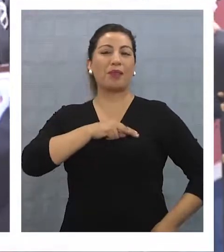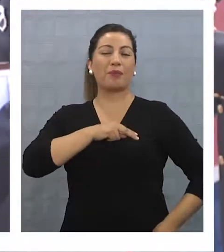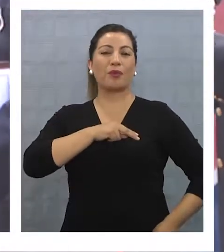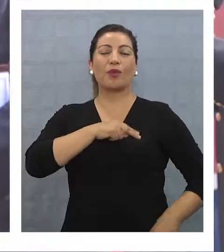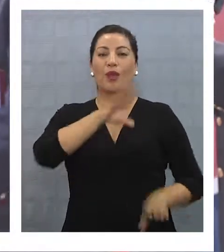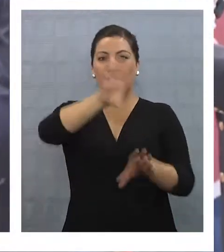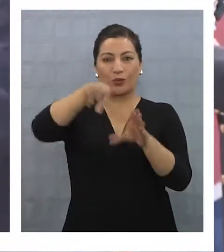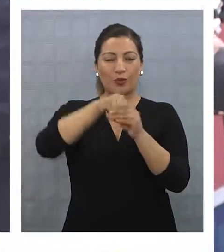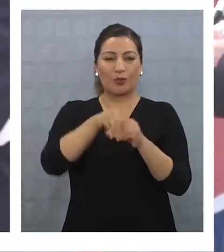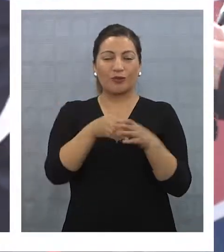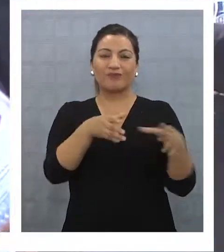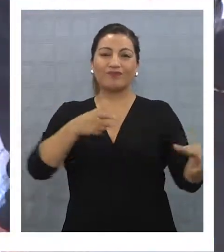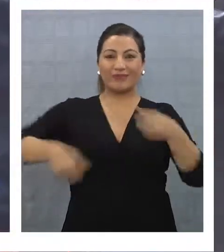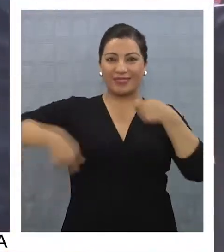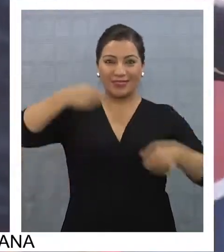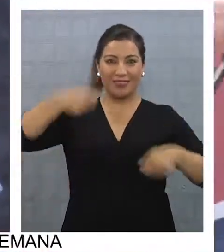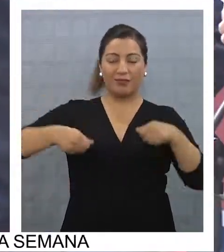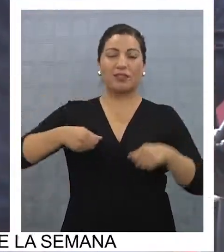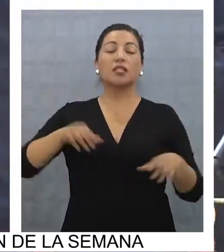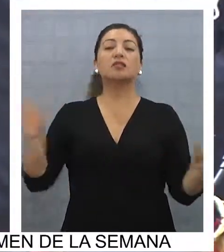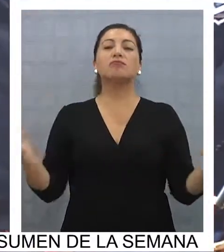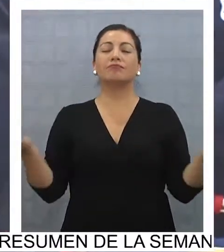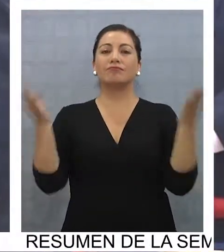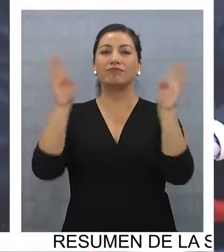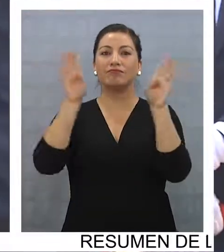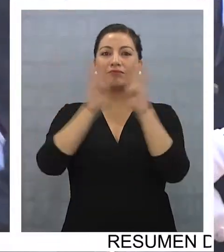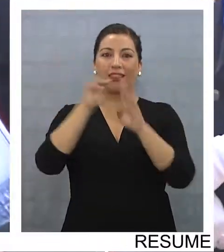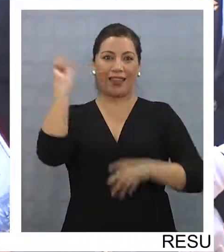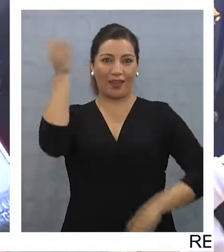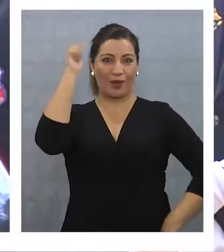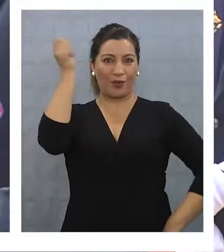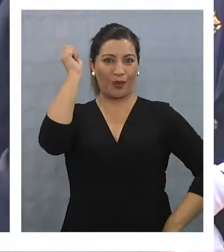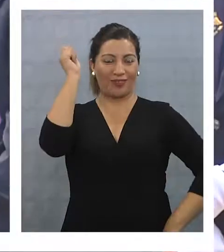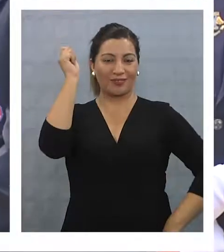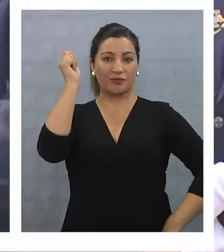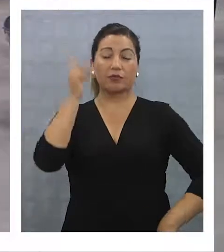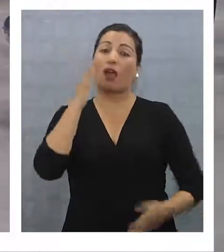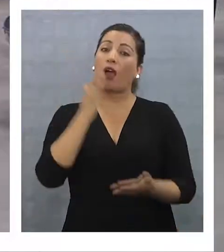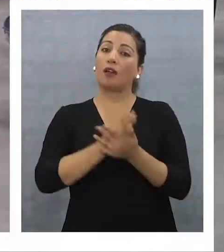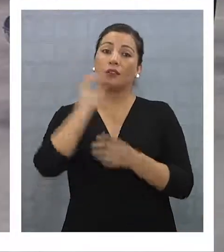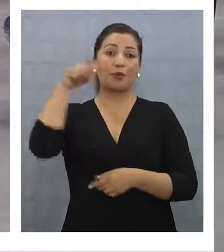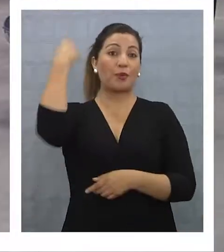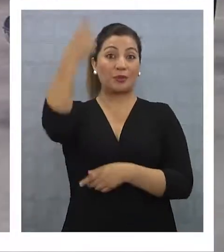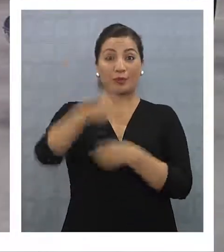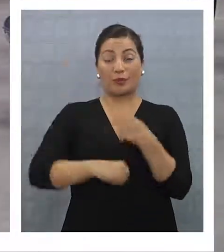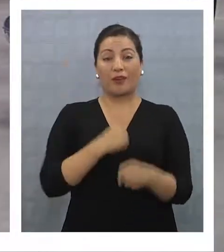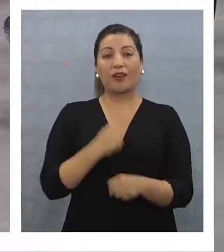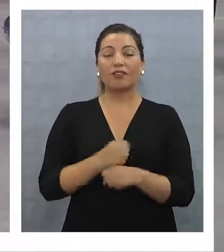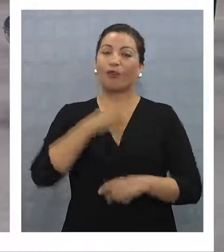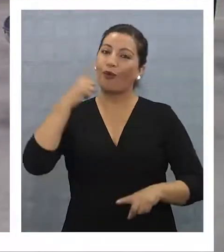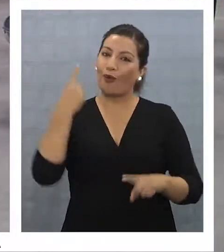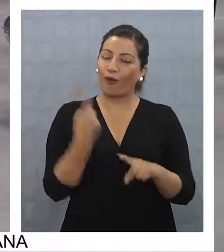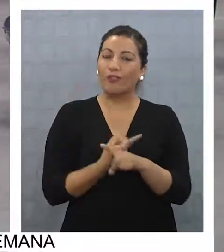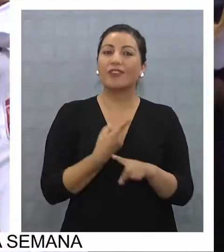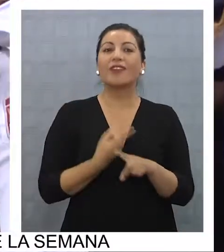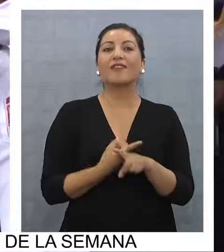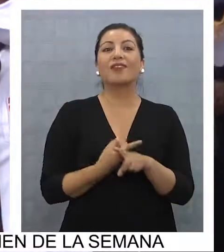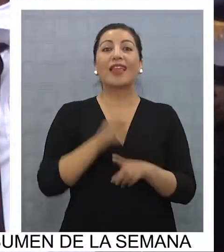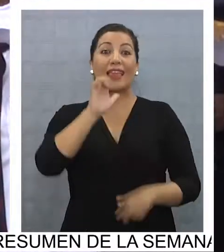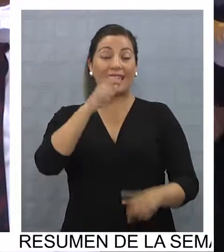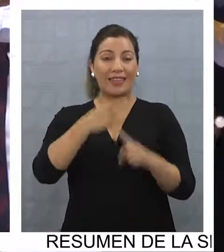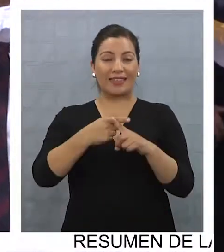banda, cerrando la ceremonia aniversario con un esquinazo. Será hasta el próximo año, cuando nuevamente estos